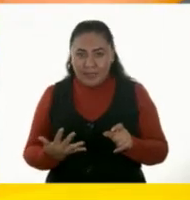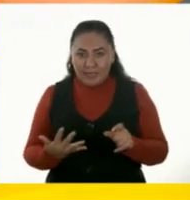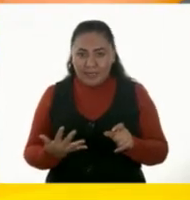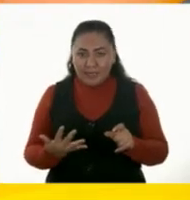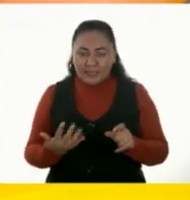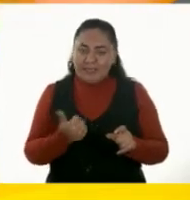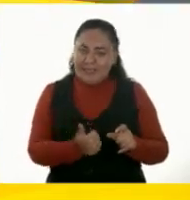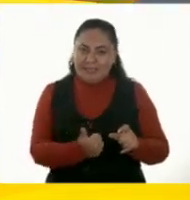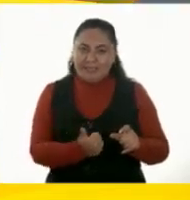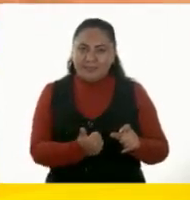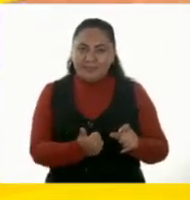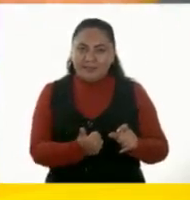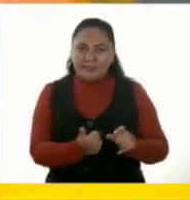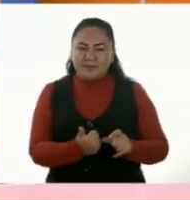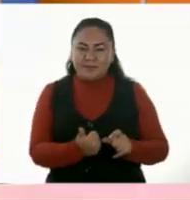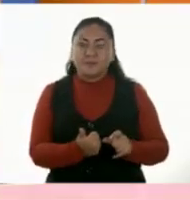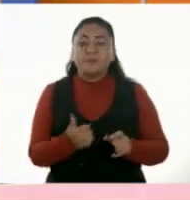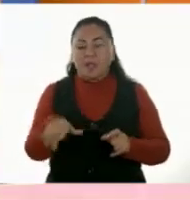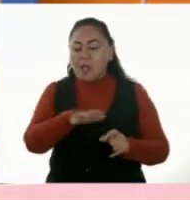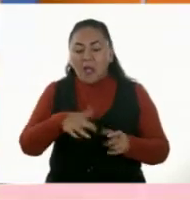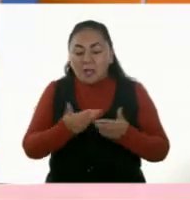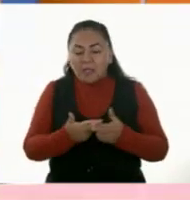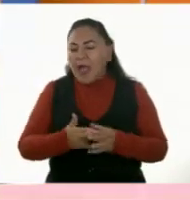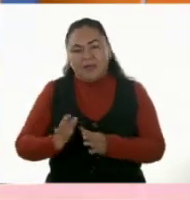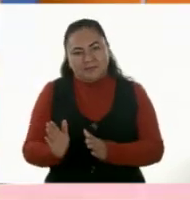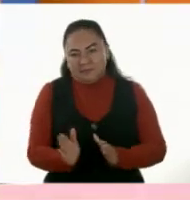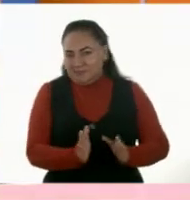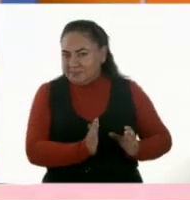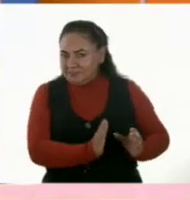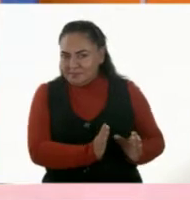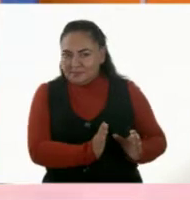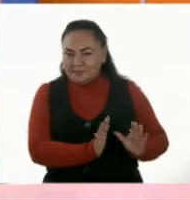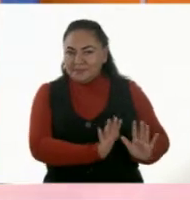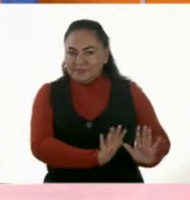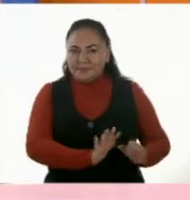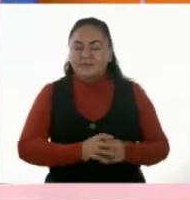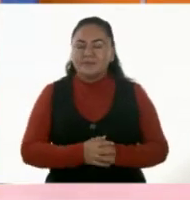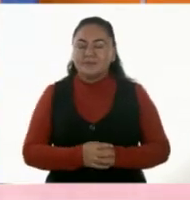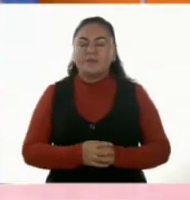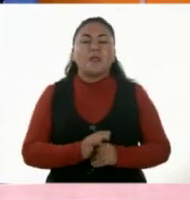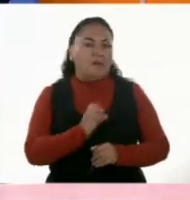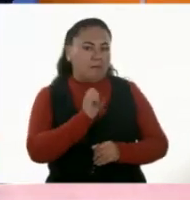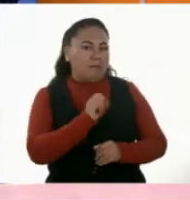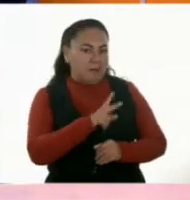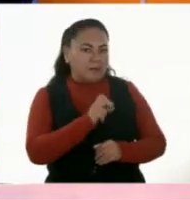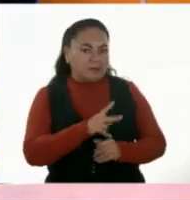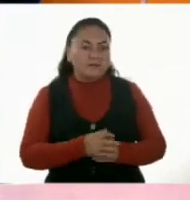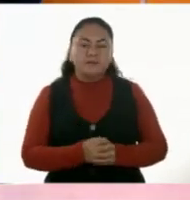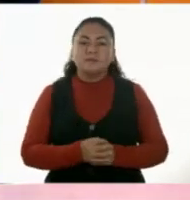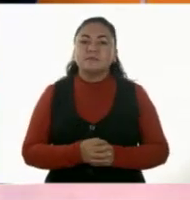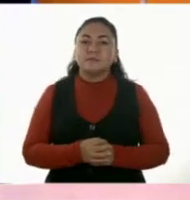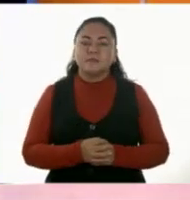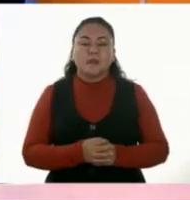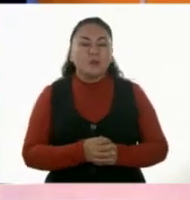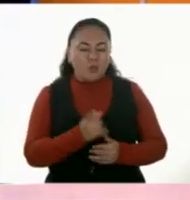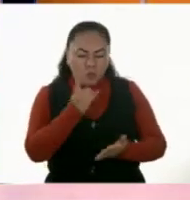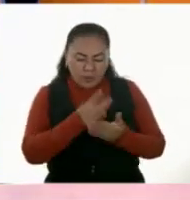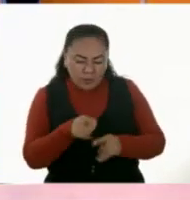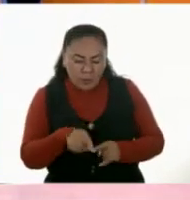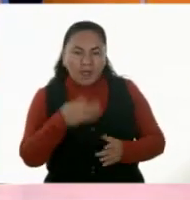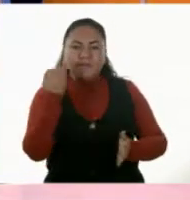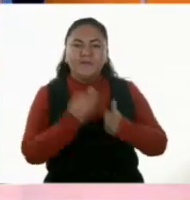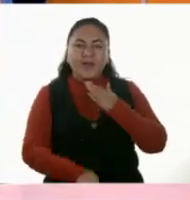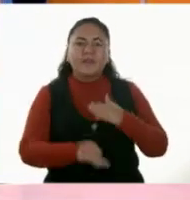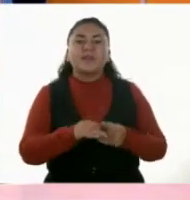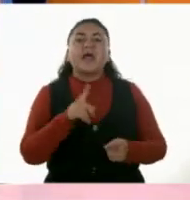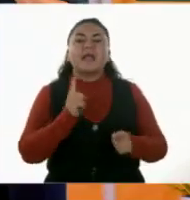y seis. Y las demás las dejo a un ladito. Perfecto. Muy bien, ya reproducimos. Y solamente nos queda